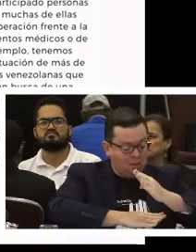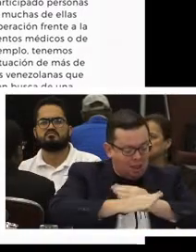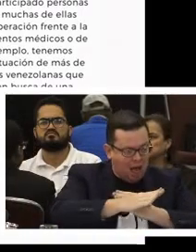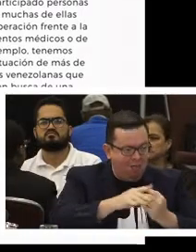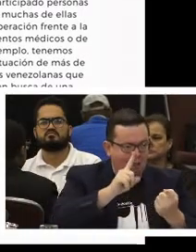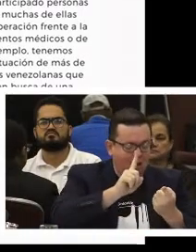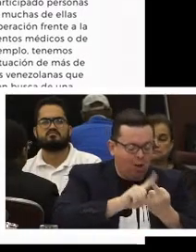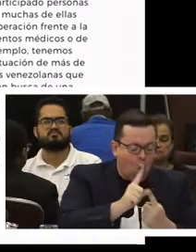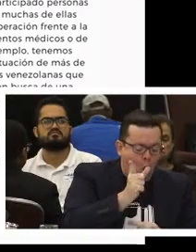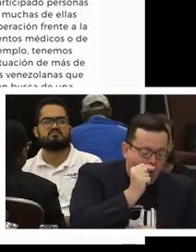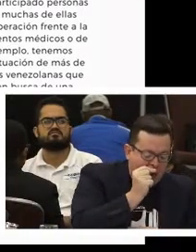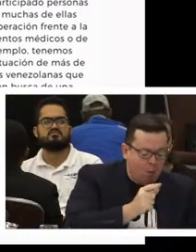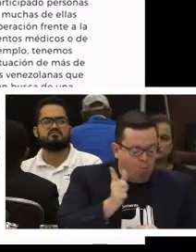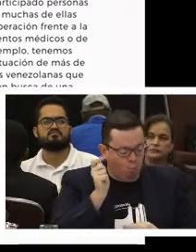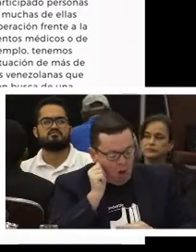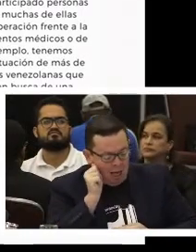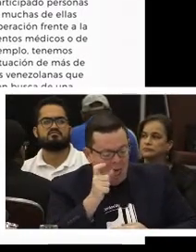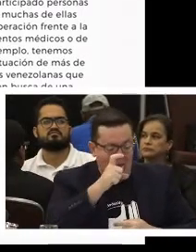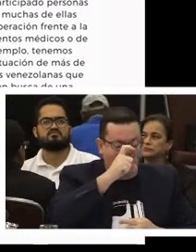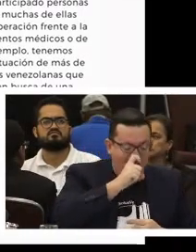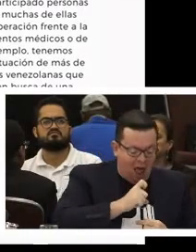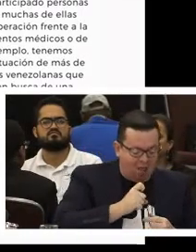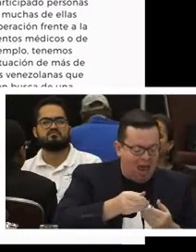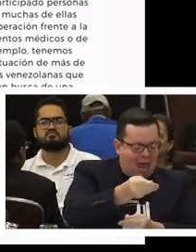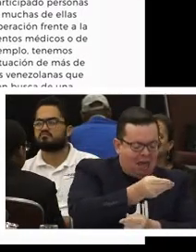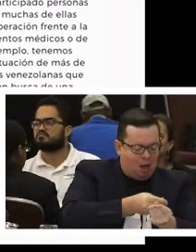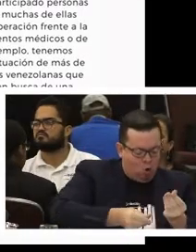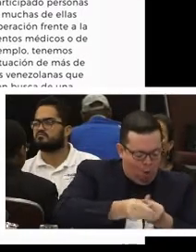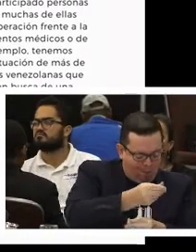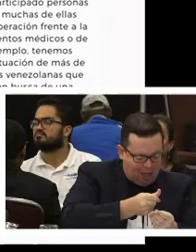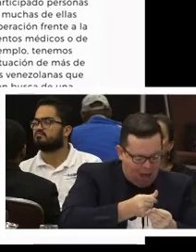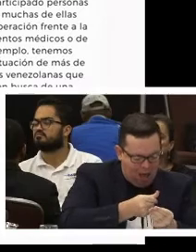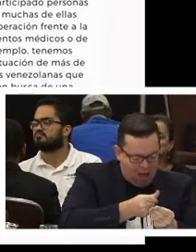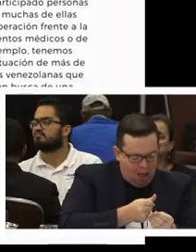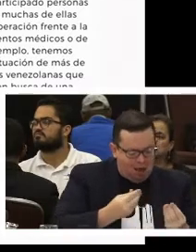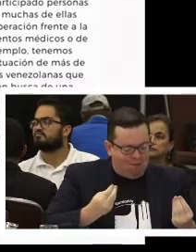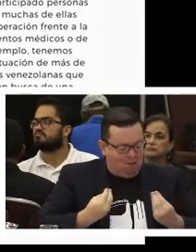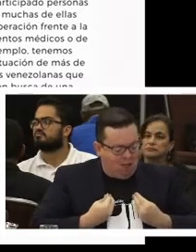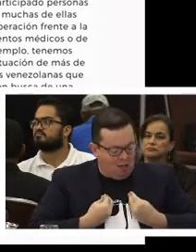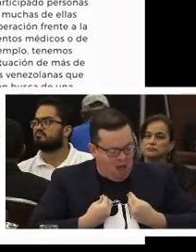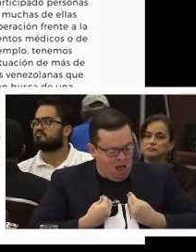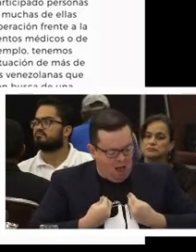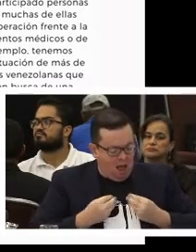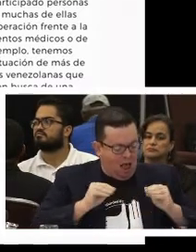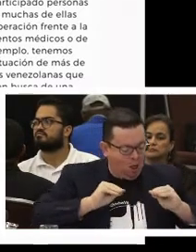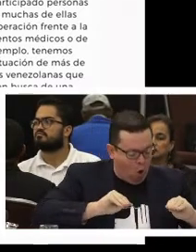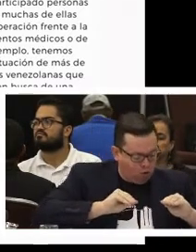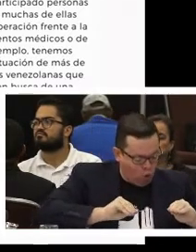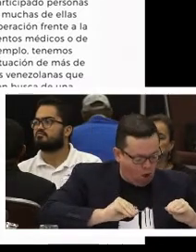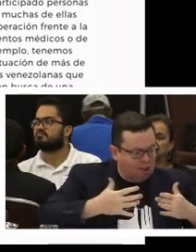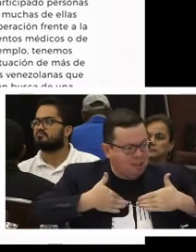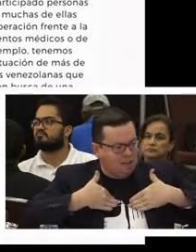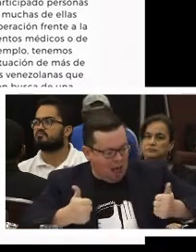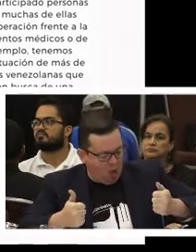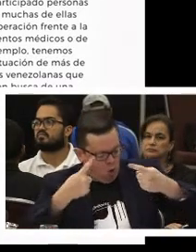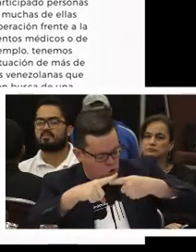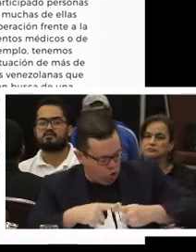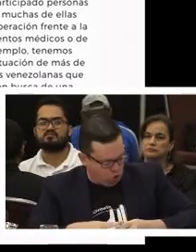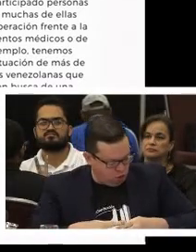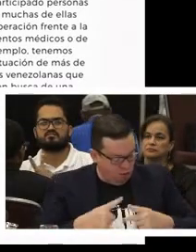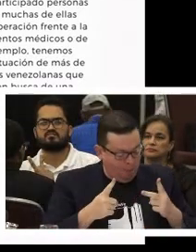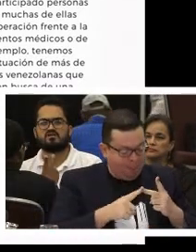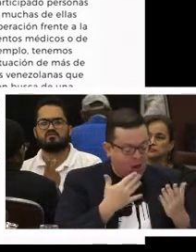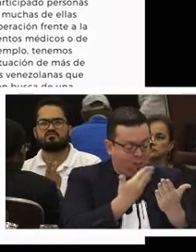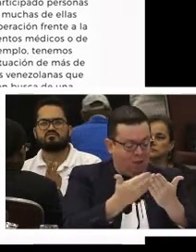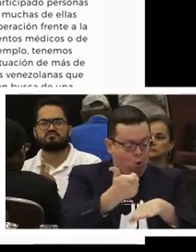constatar, con respecto a grupos con discapacidad, existen 200 personas sordas viviendo en condiciones de refugiados en la Asociación de Sordos